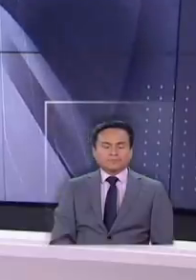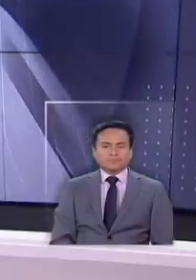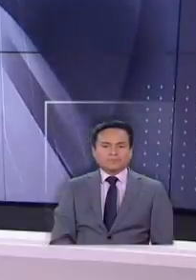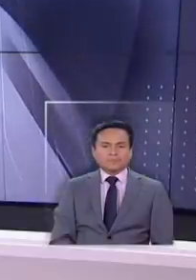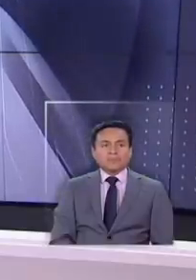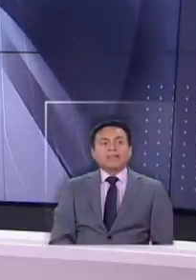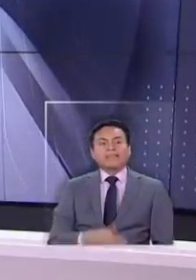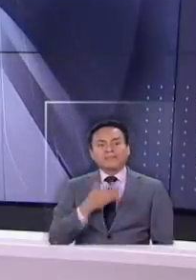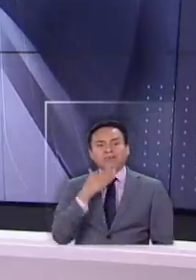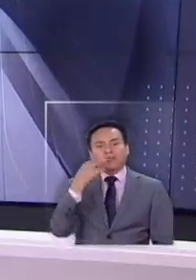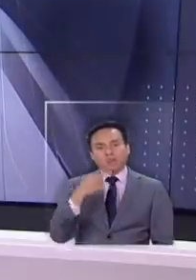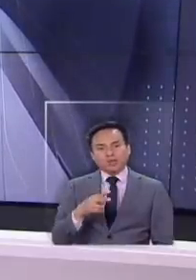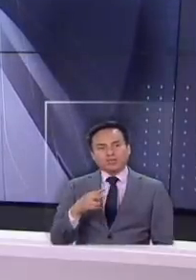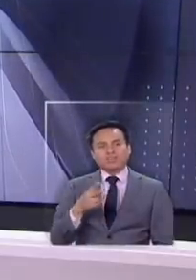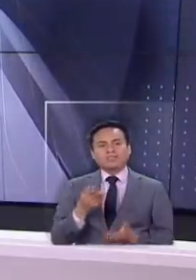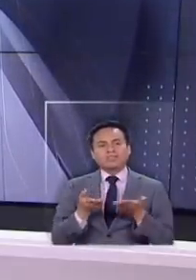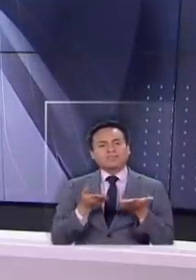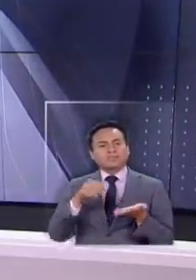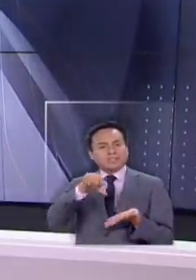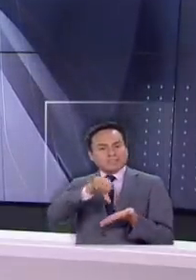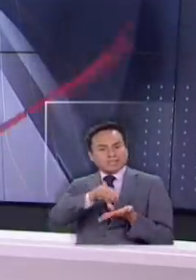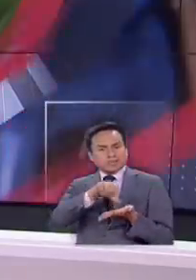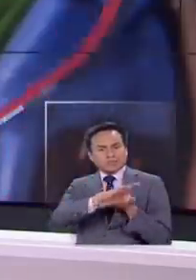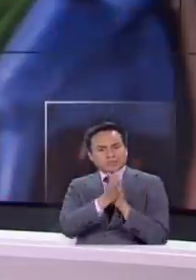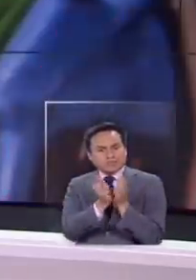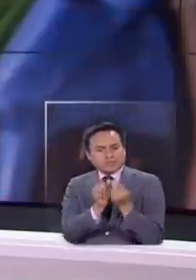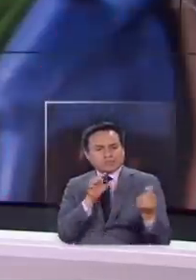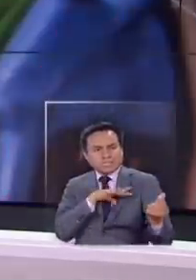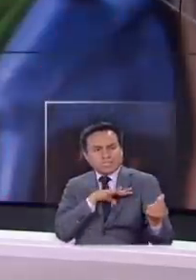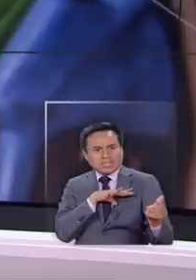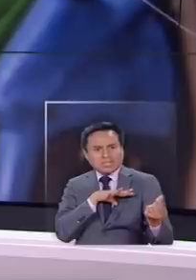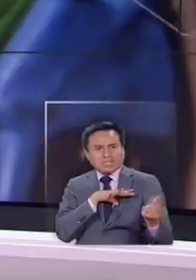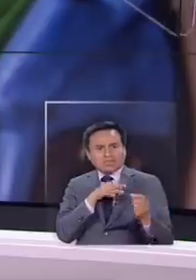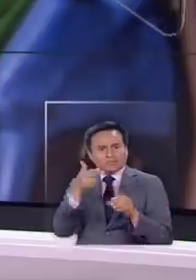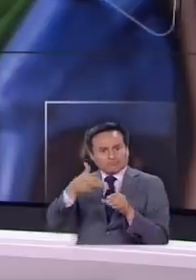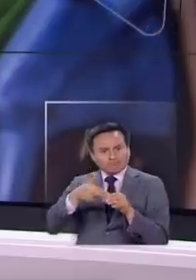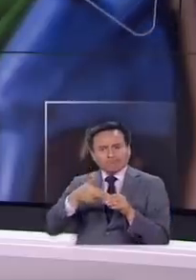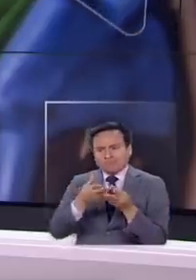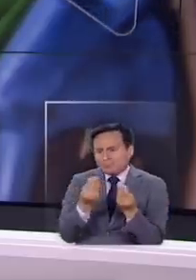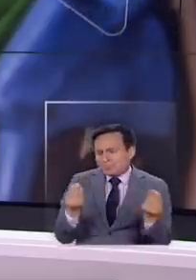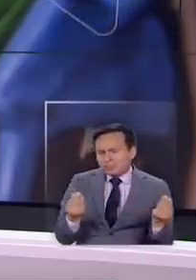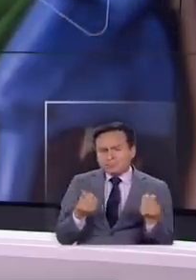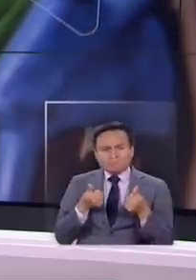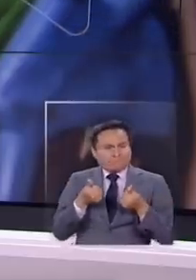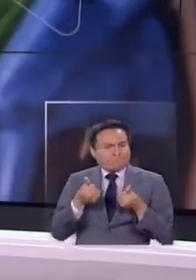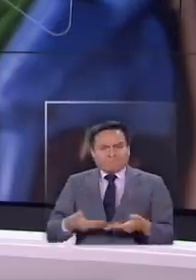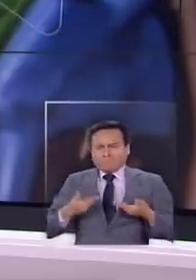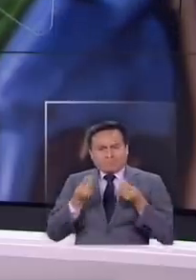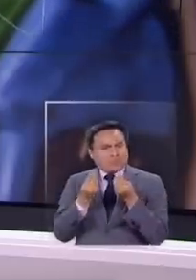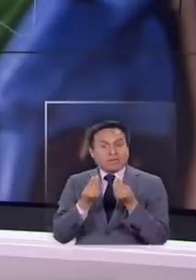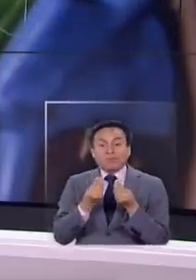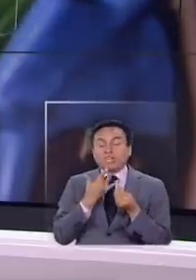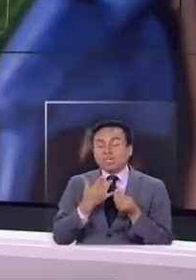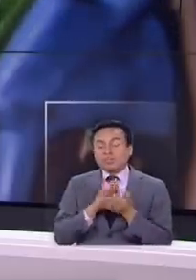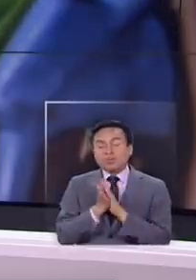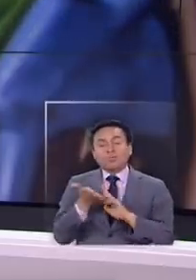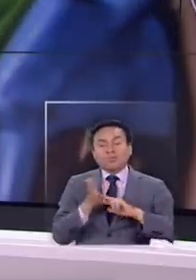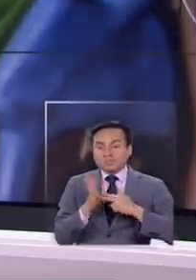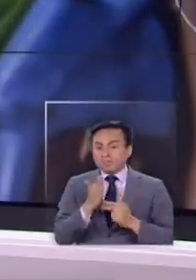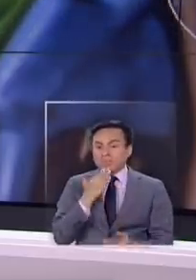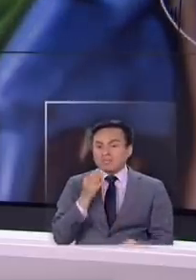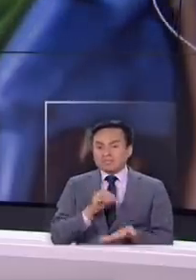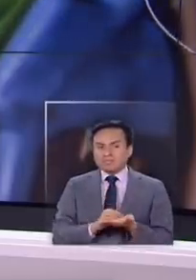Y los dueños de Servicentro en todo Chile no lo están pasando nada de bien. Agregado el problema que tenemos todos, ¿no?